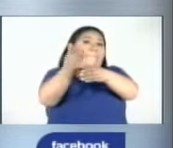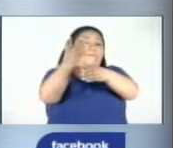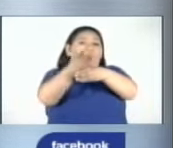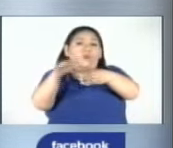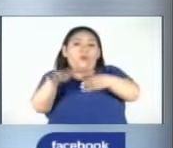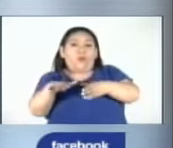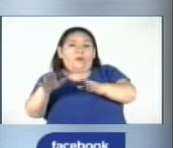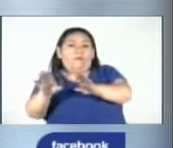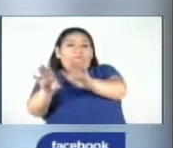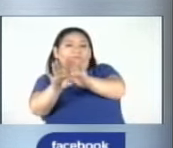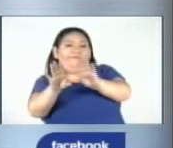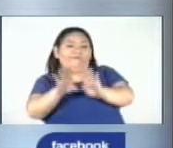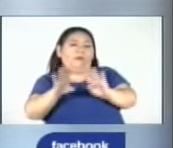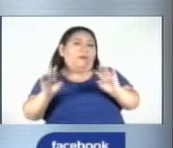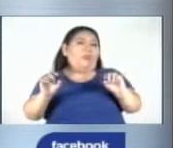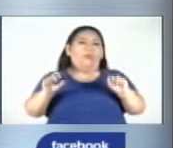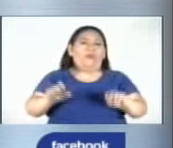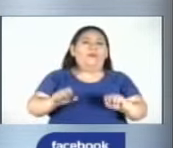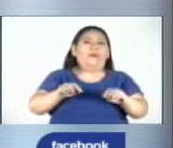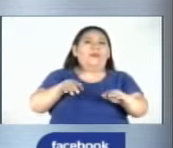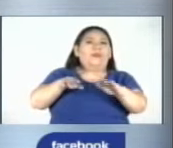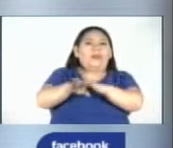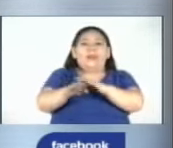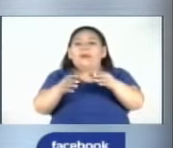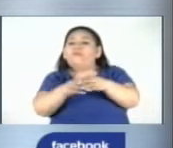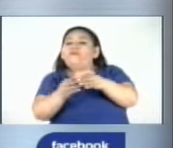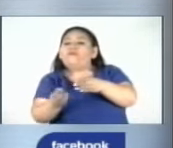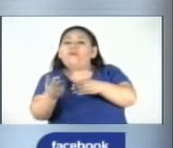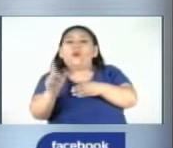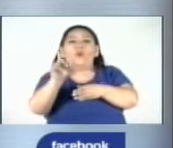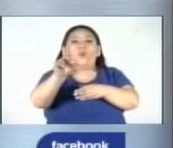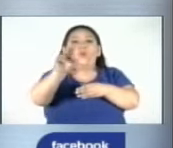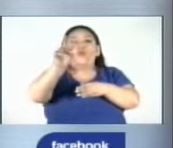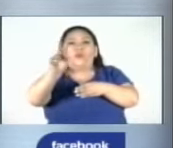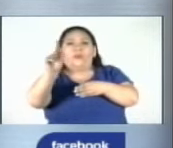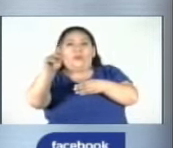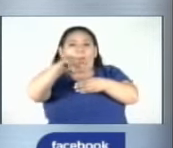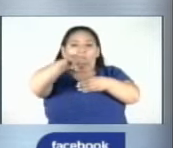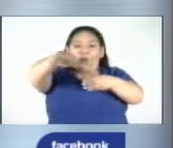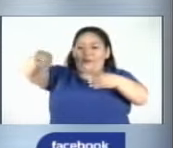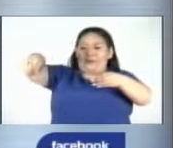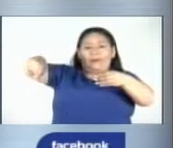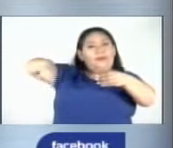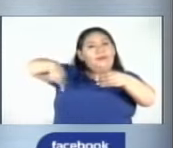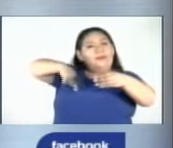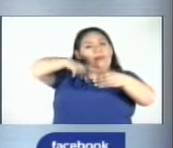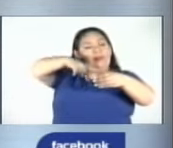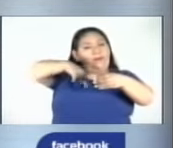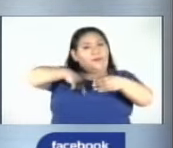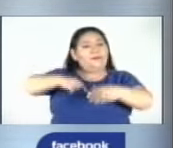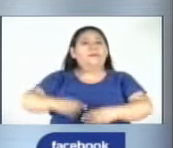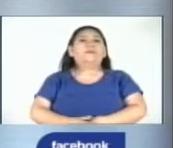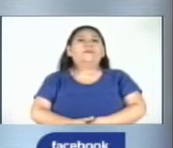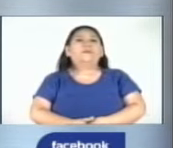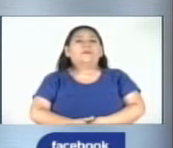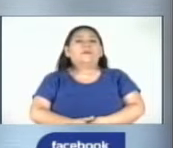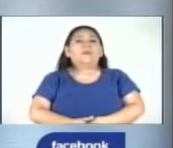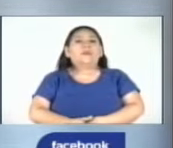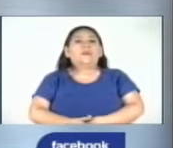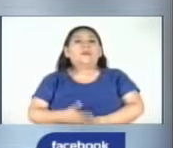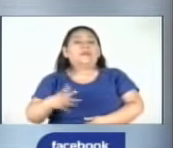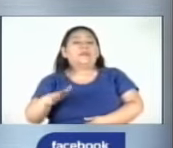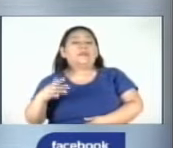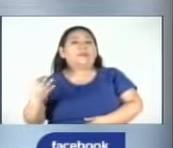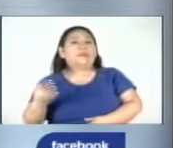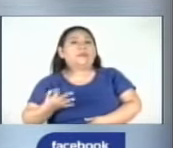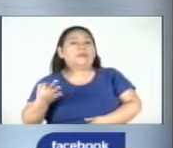para montañistas y se restringió el acceso a 12 kilómetros en torno del cráter. En los mayores periodos de actividad ha sido